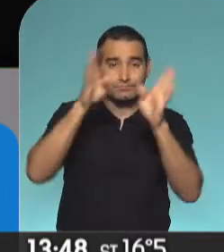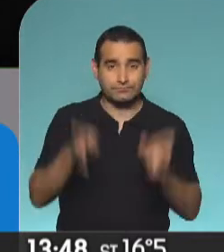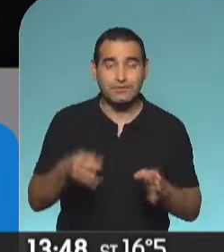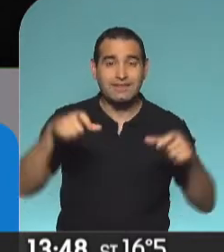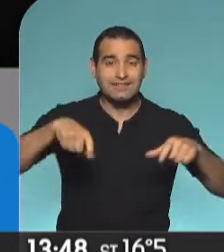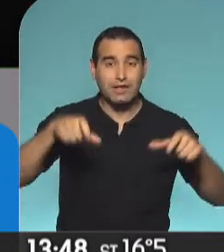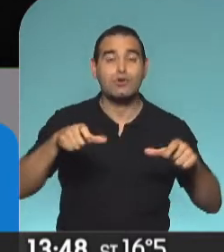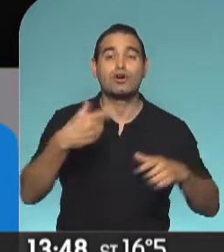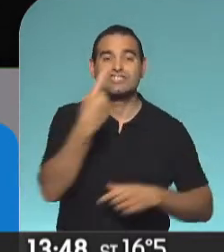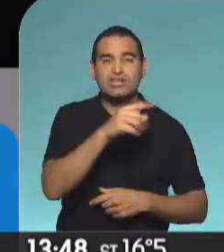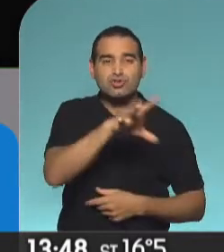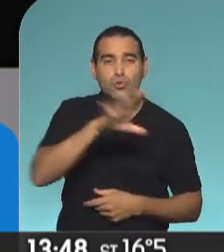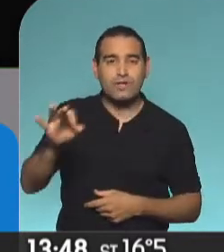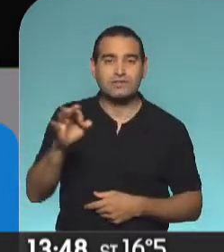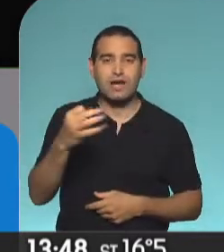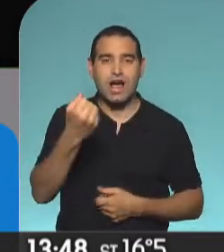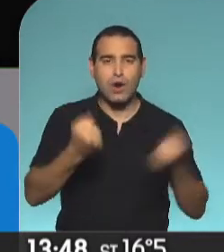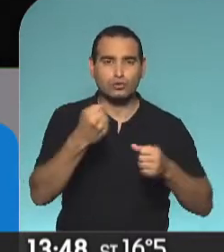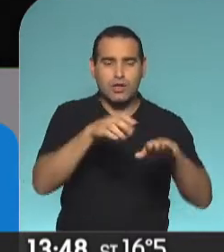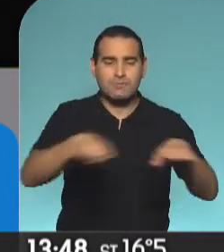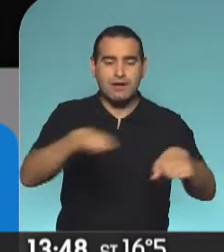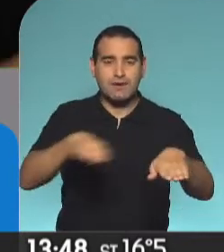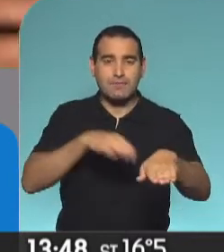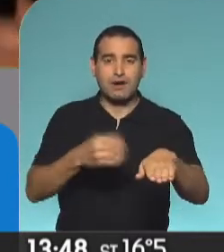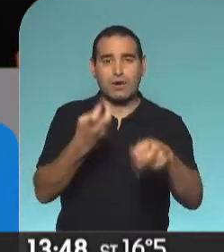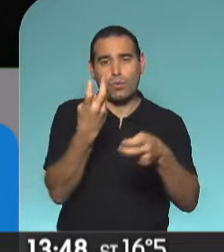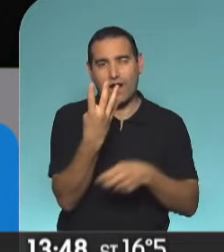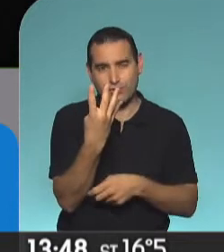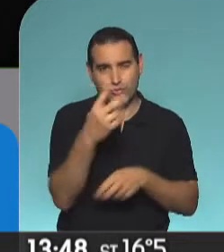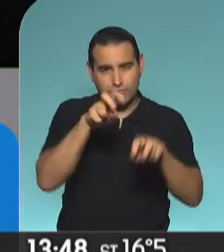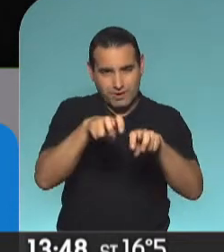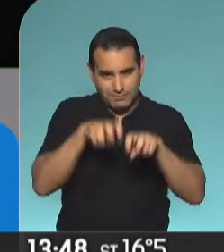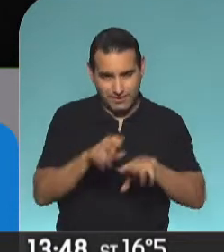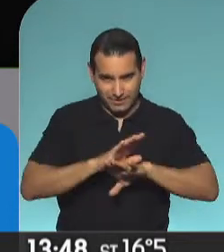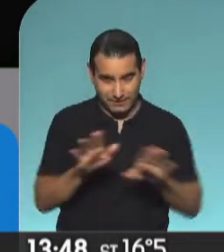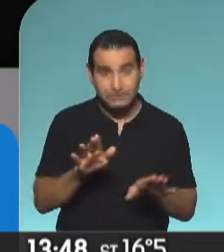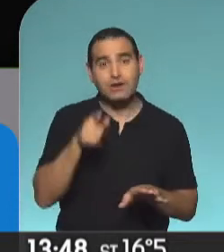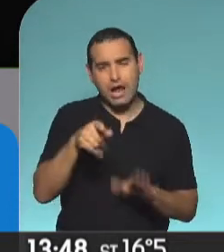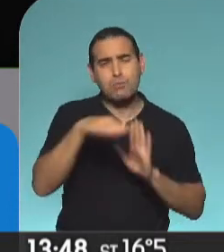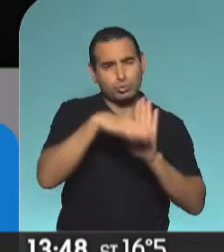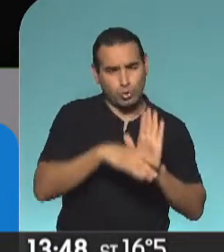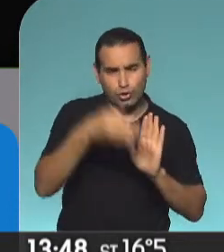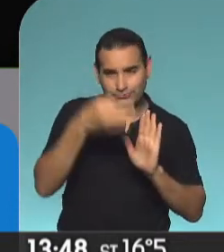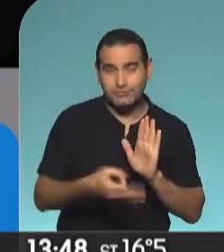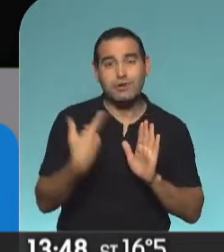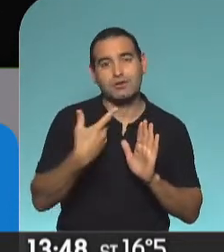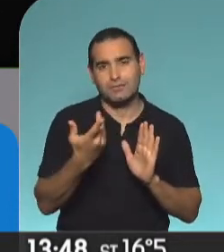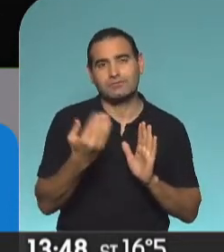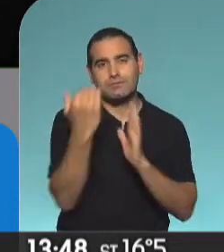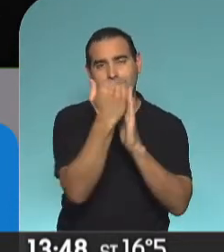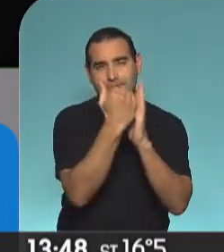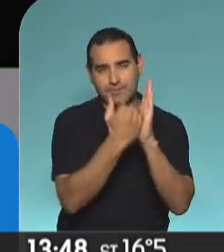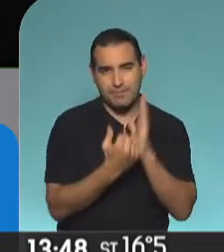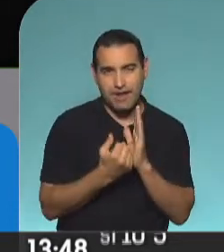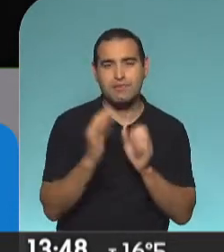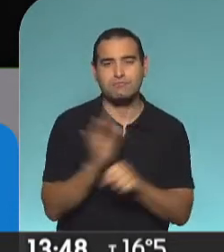150 autos, cuatro personas adentro, hay mucho protocolo, mucho cuidado, y una programación, es diagramada por Alexis